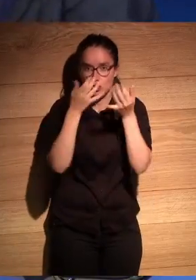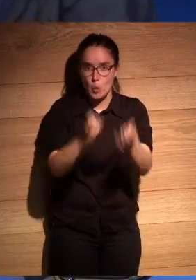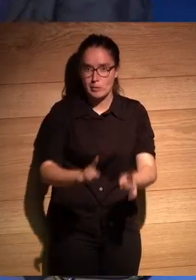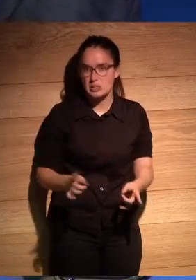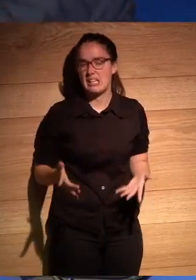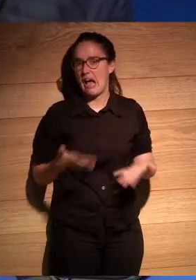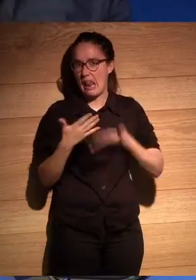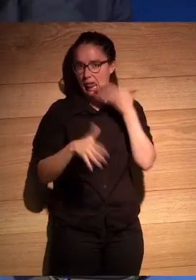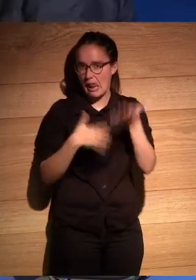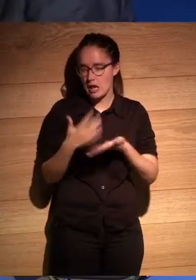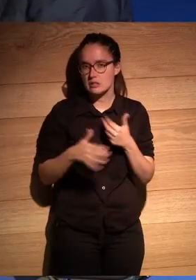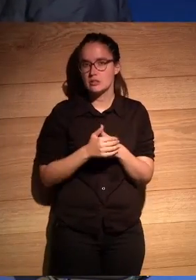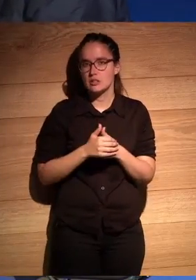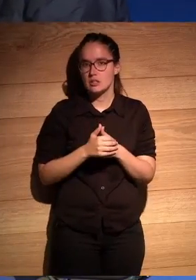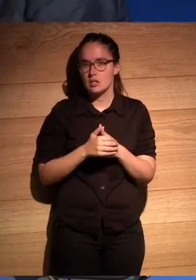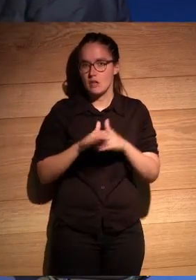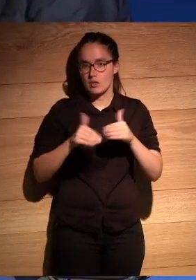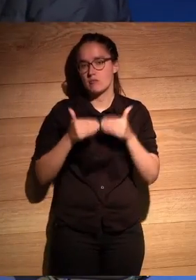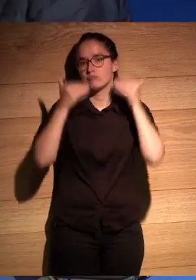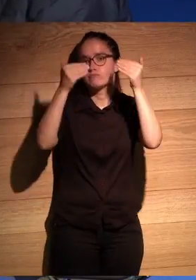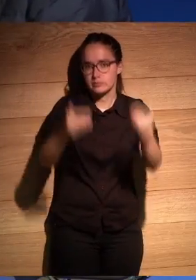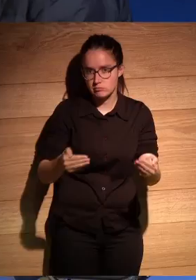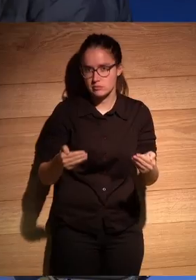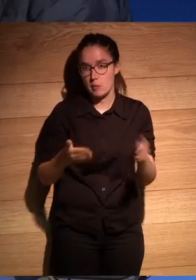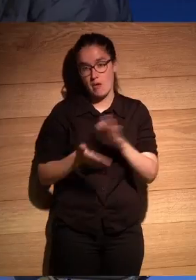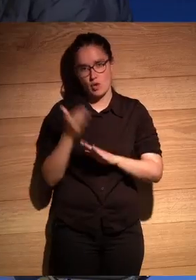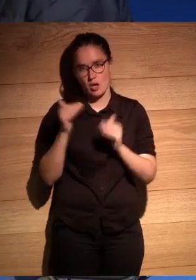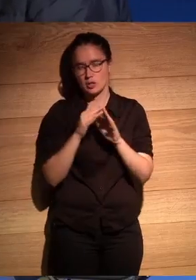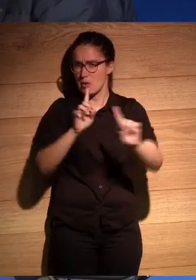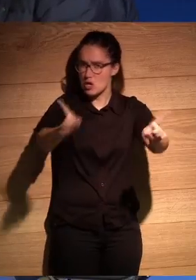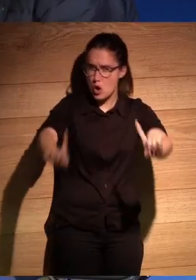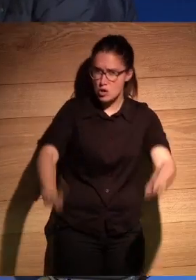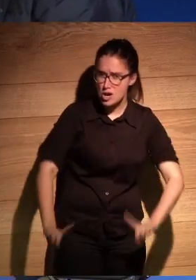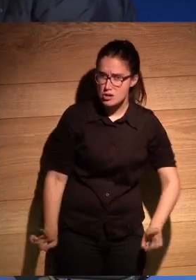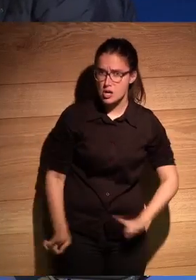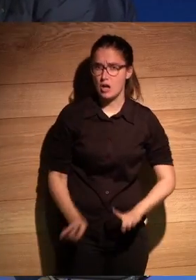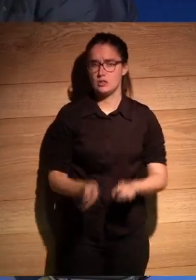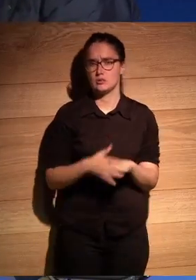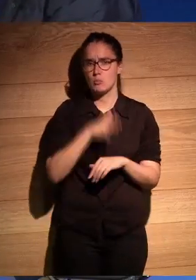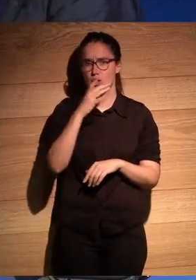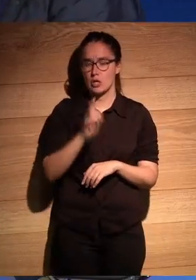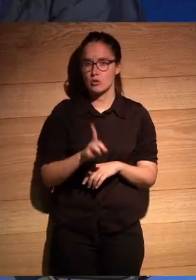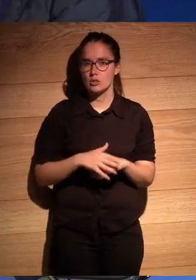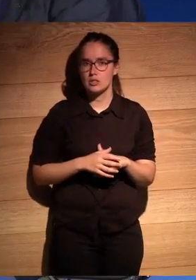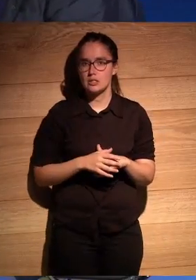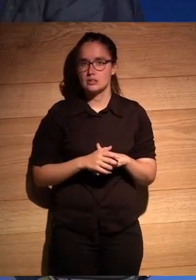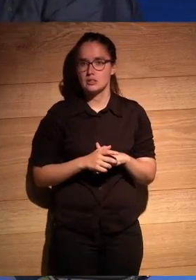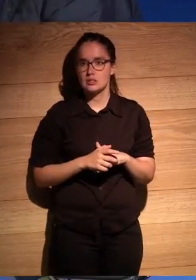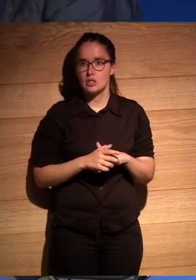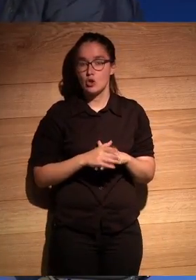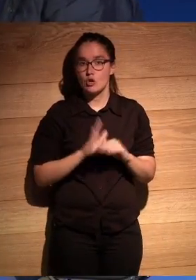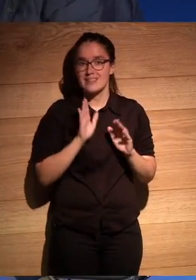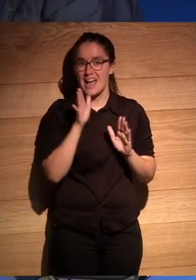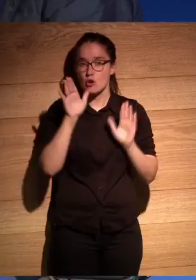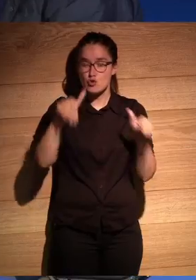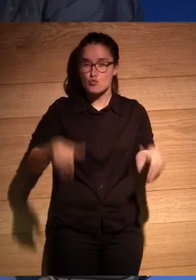sé qué cosa bla bla lo dejamos para para otro día me voy para casa y me dice no no no me dijo yo digo ¿por qué no? me dice es que no vas a poder